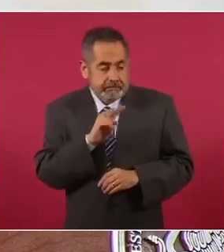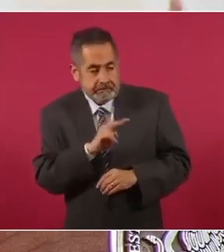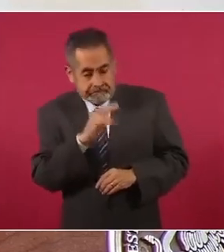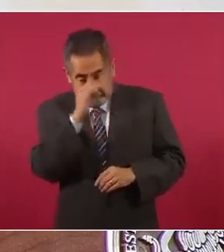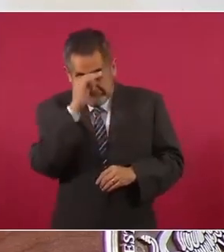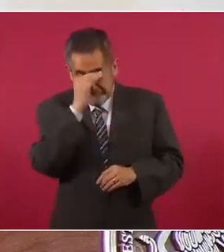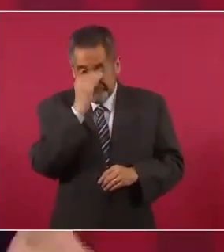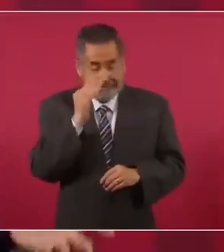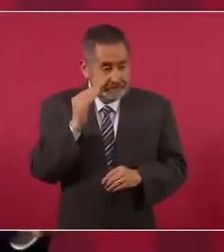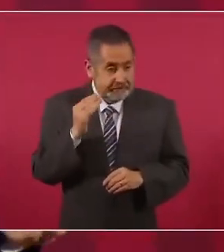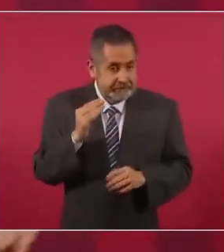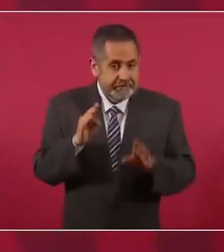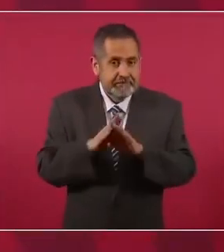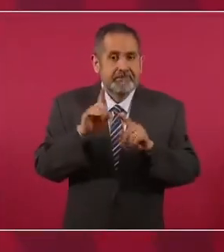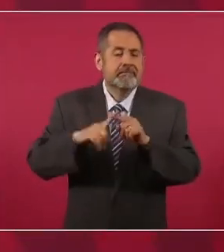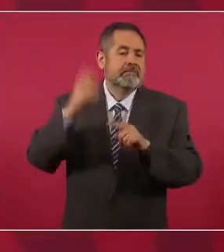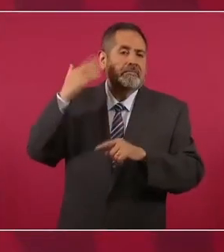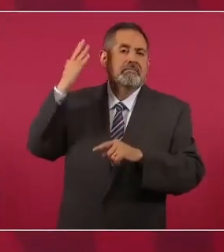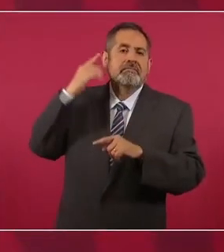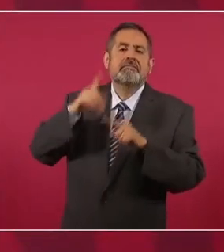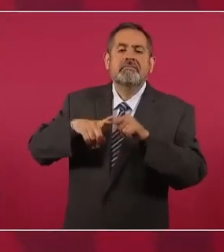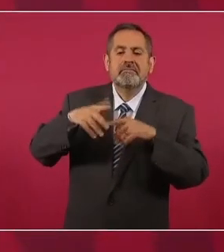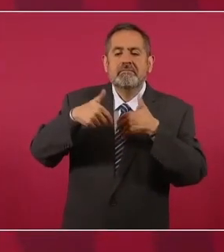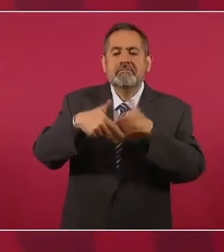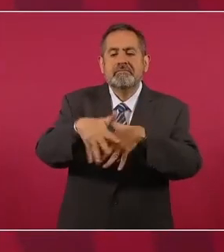¿Quiénes marchaban en México?